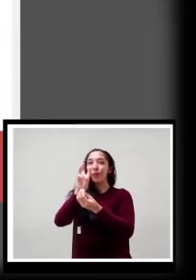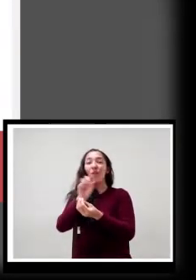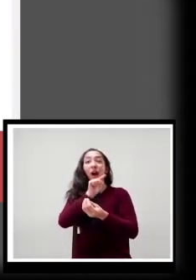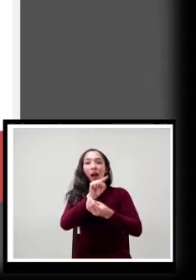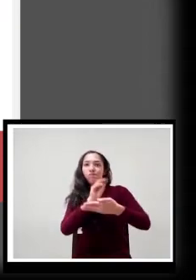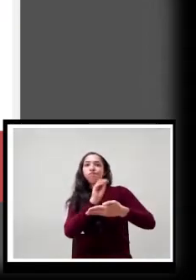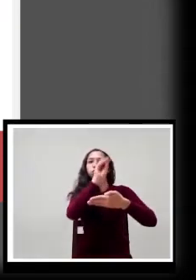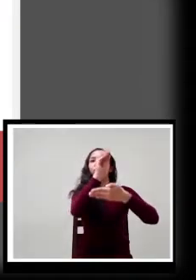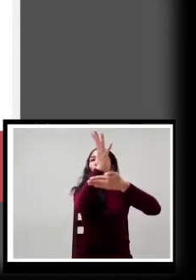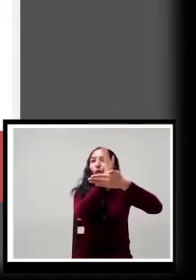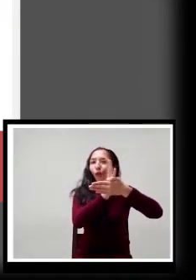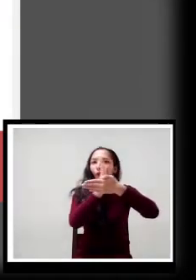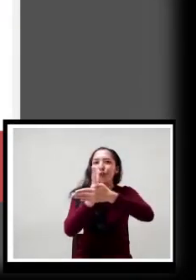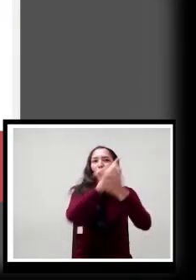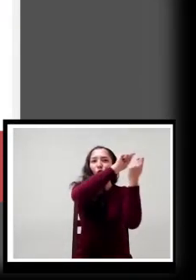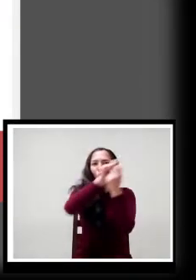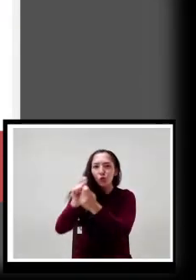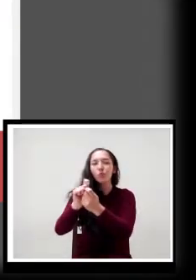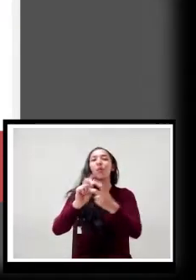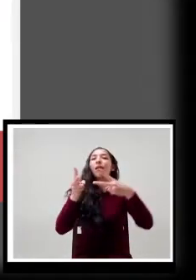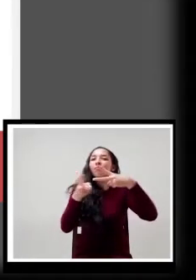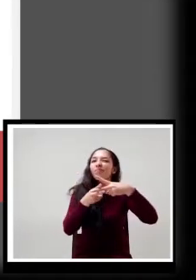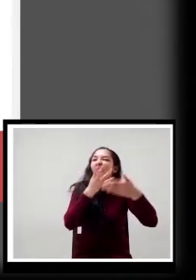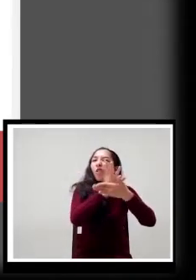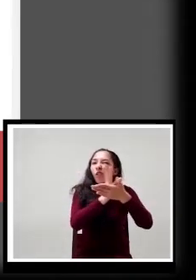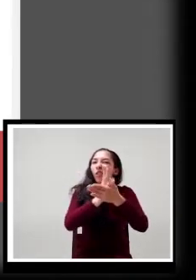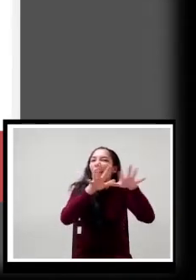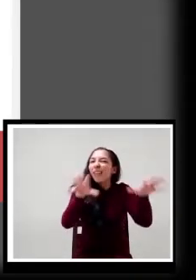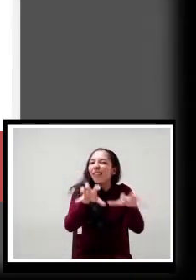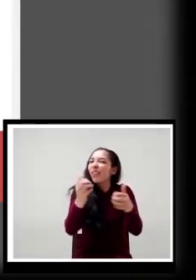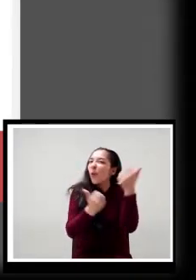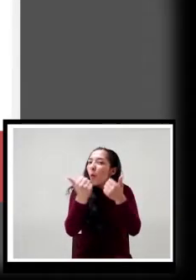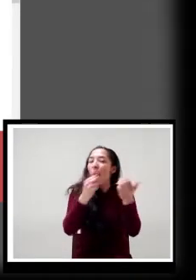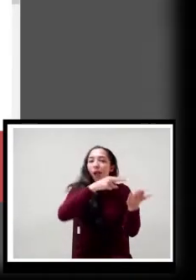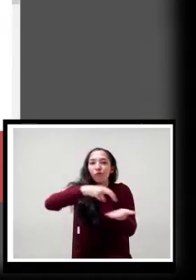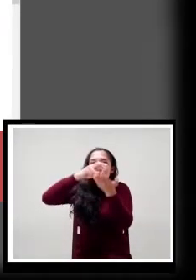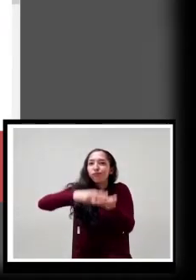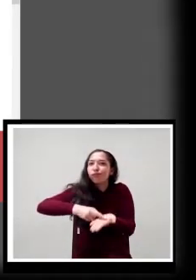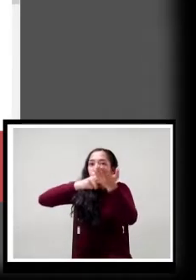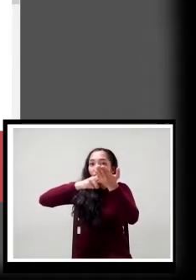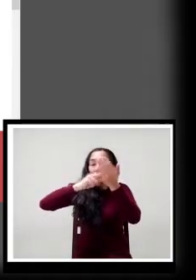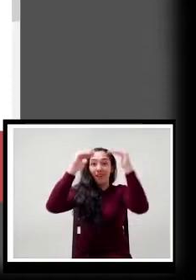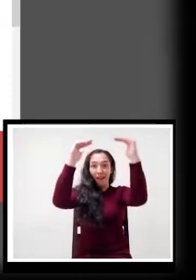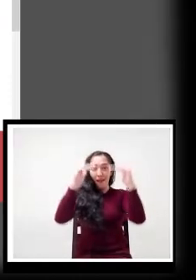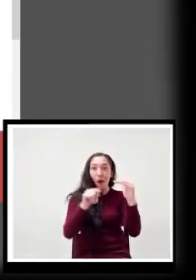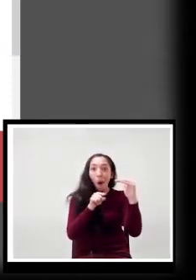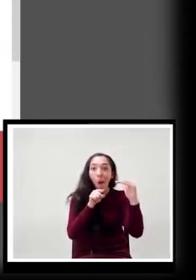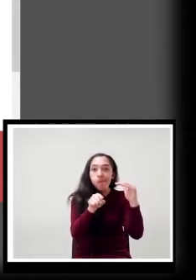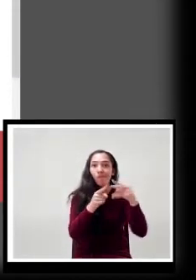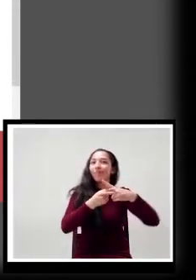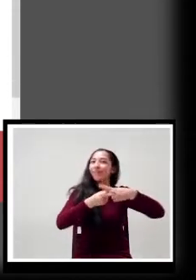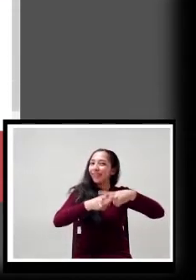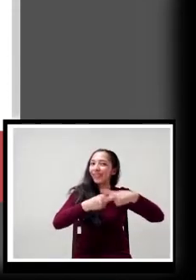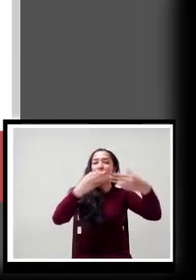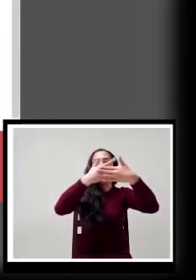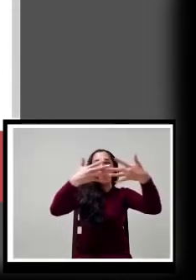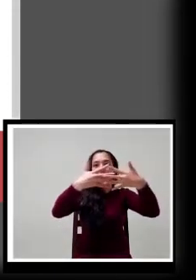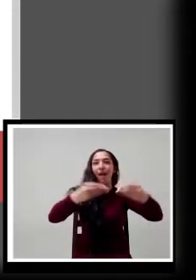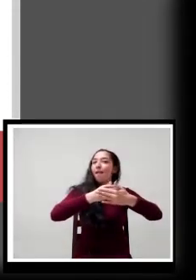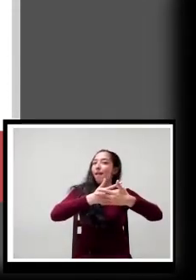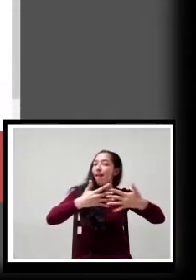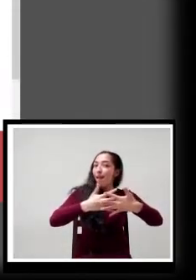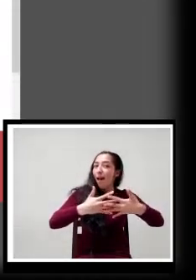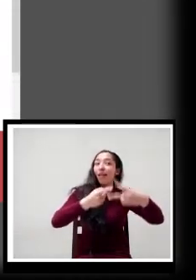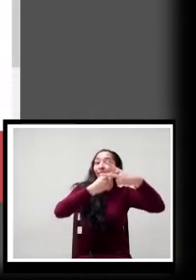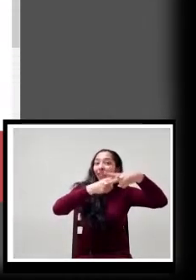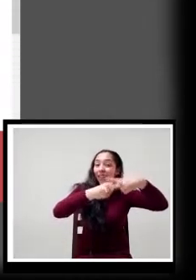elementos importantes como definitivas, notas actuales, nivelaciones y un espacio para cada uno de los talleres en